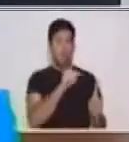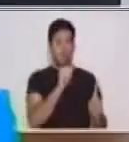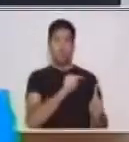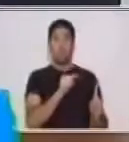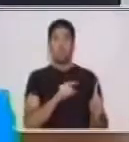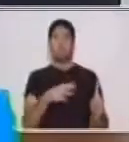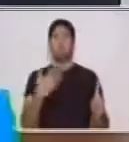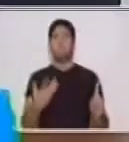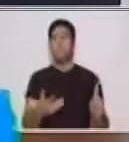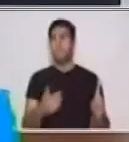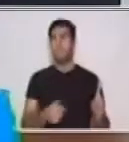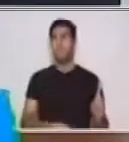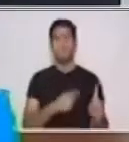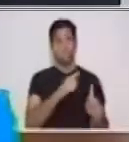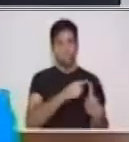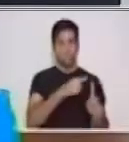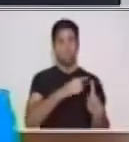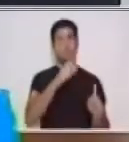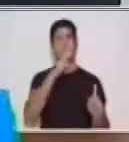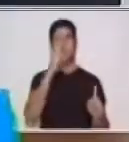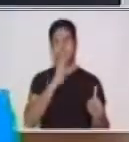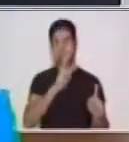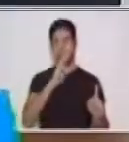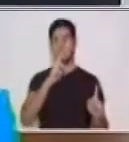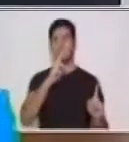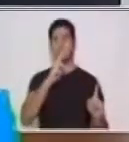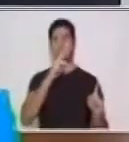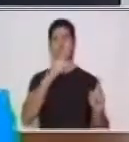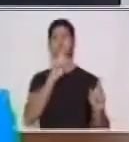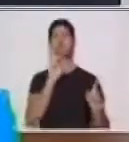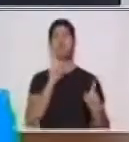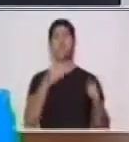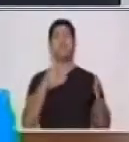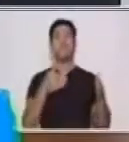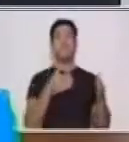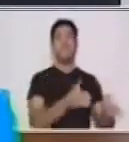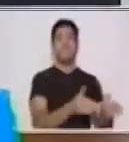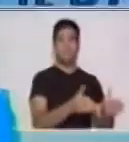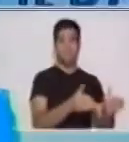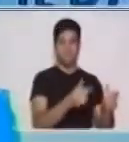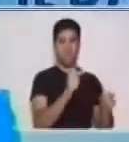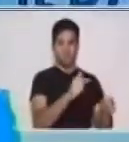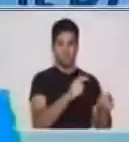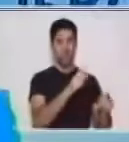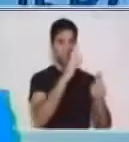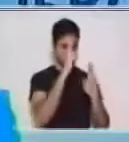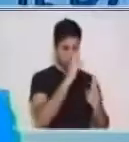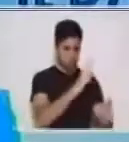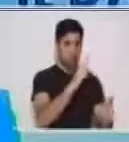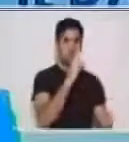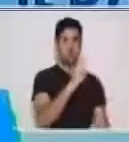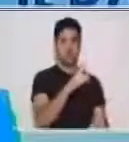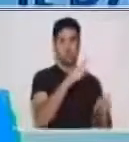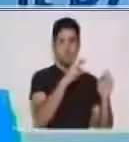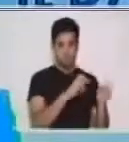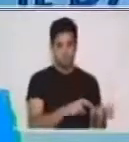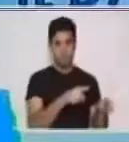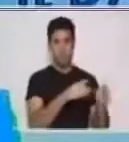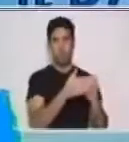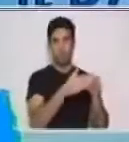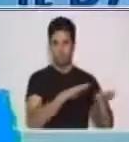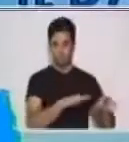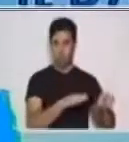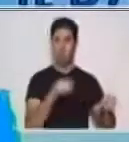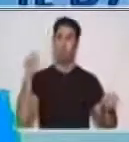realiza esta conmemoración en el cementerio, recordando siempre a los que ya se nos adelantaron. Y en